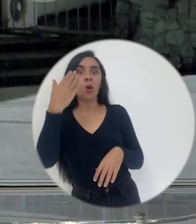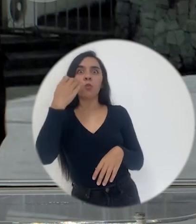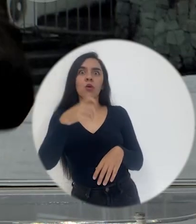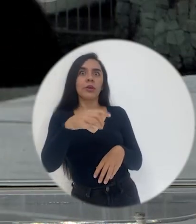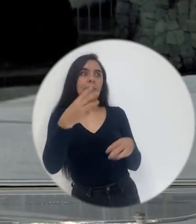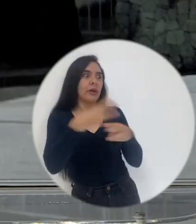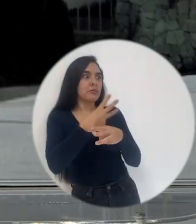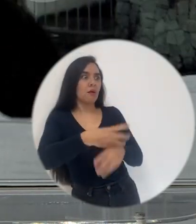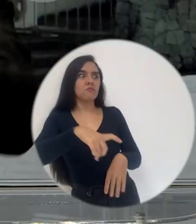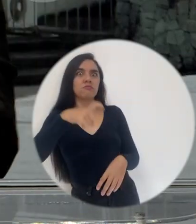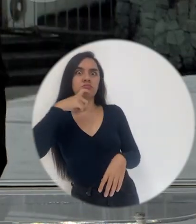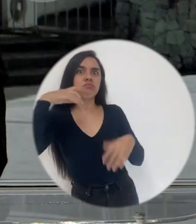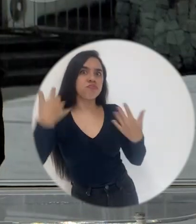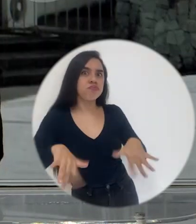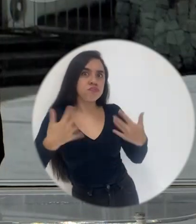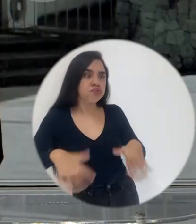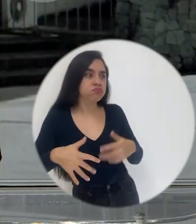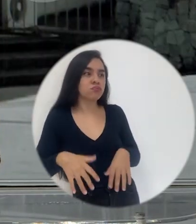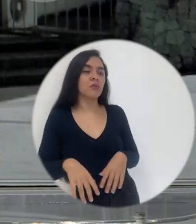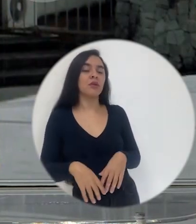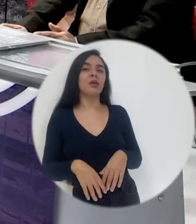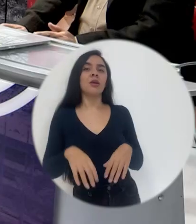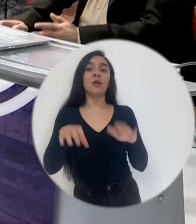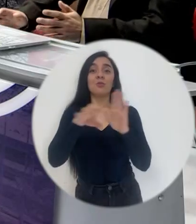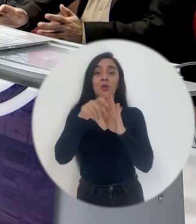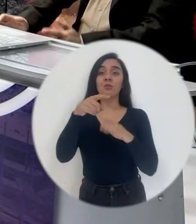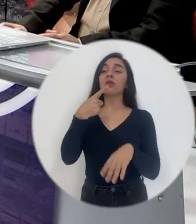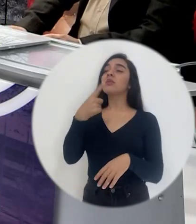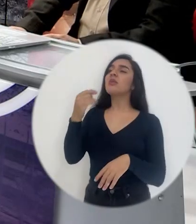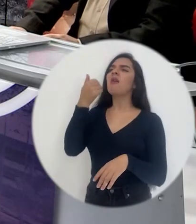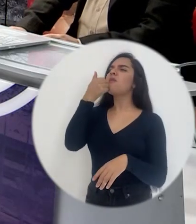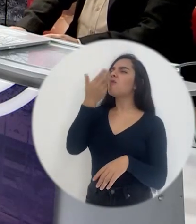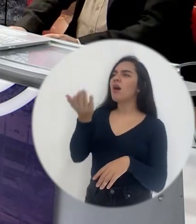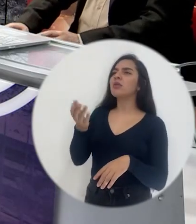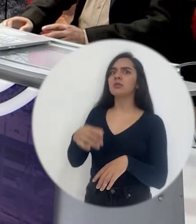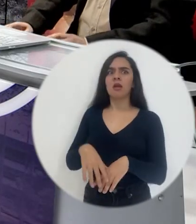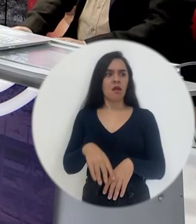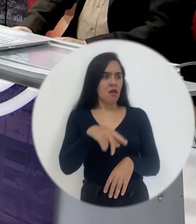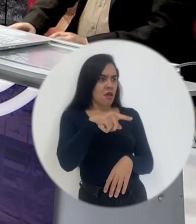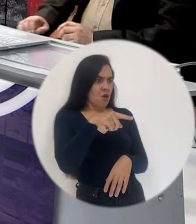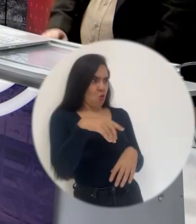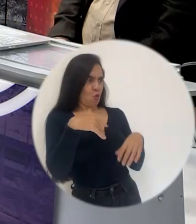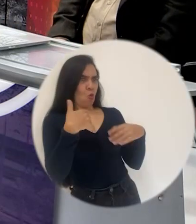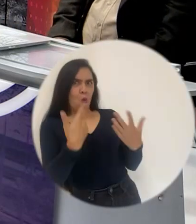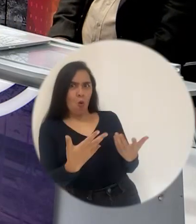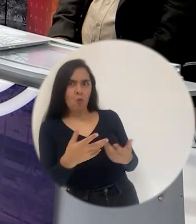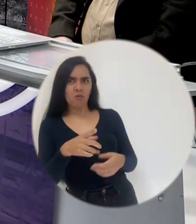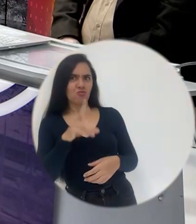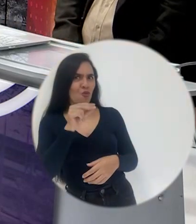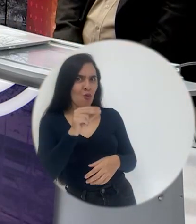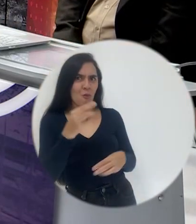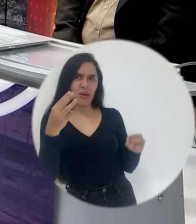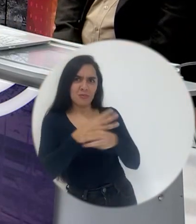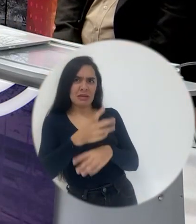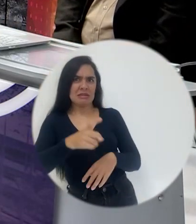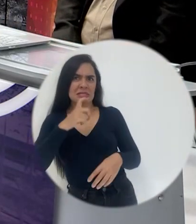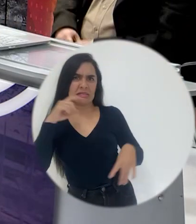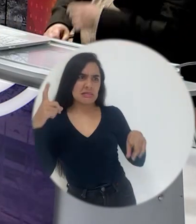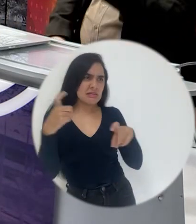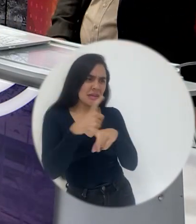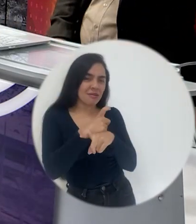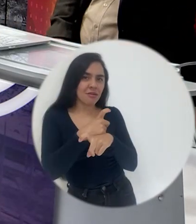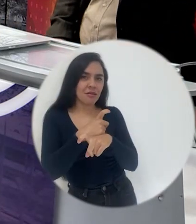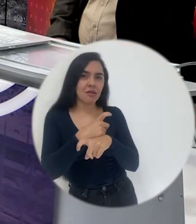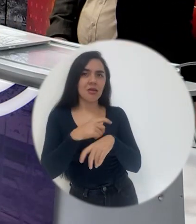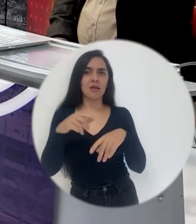Uy, porque matemática es difícil, y si le dice que es bonita, que es fácil, entonces dice, ¿pero cómo? Si es complicadísima,